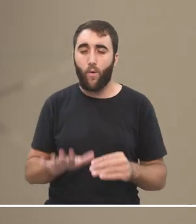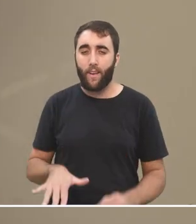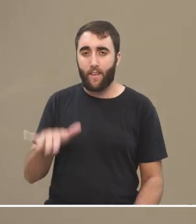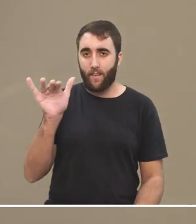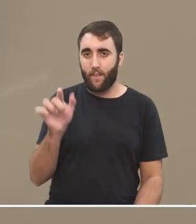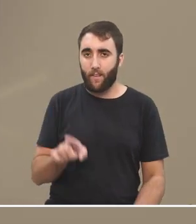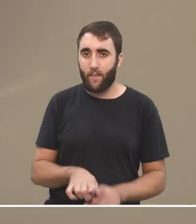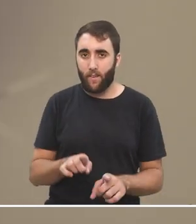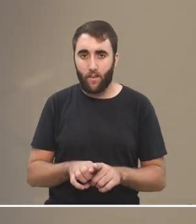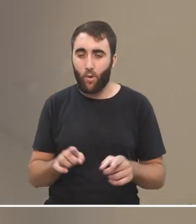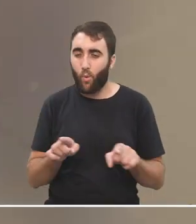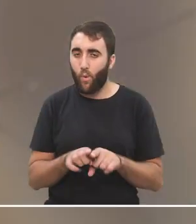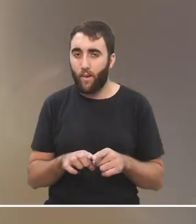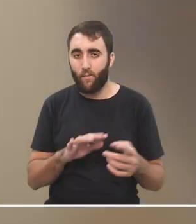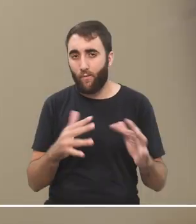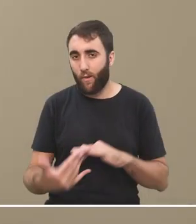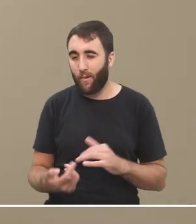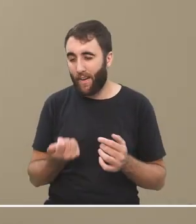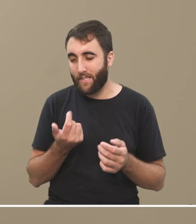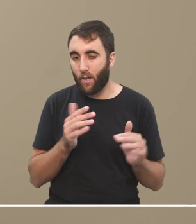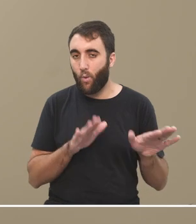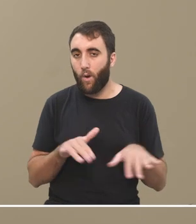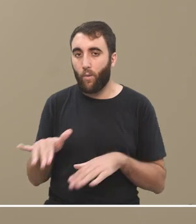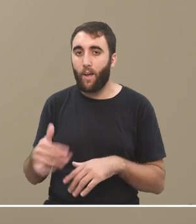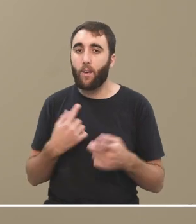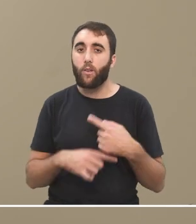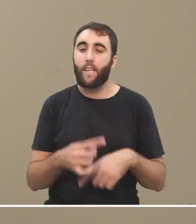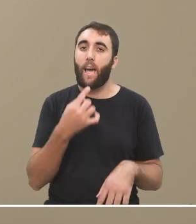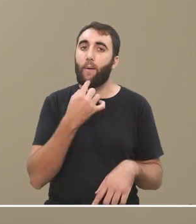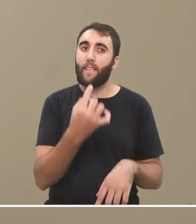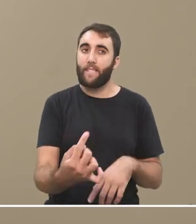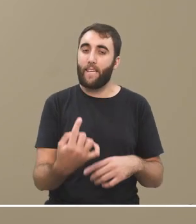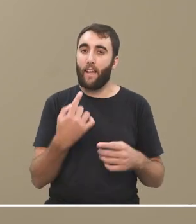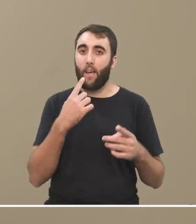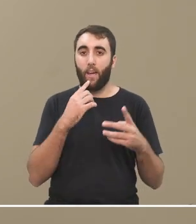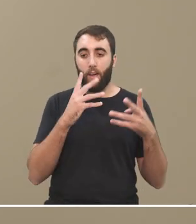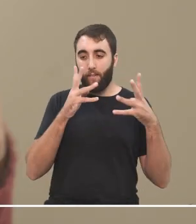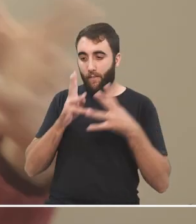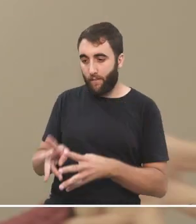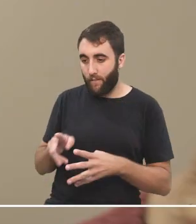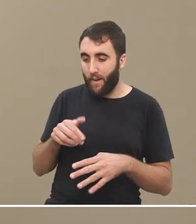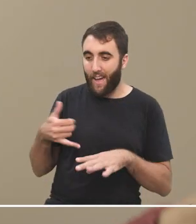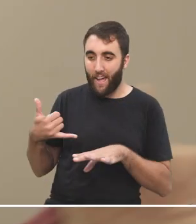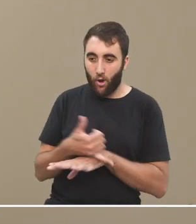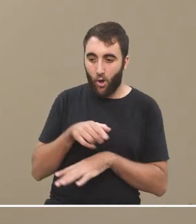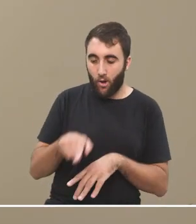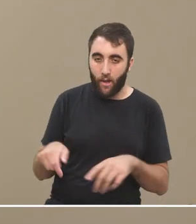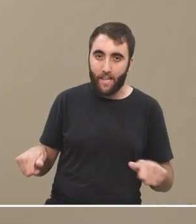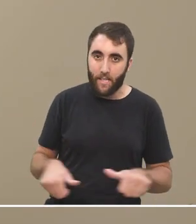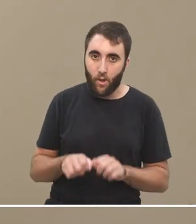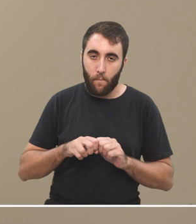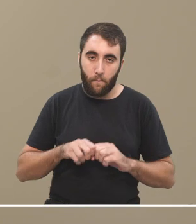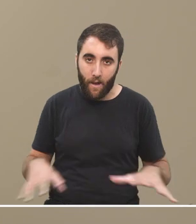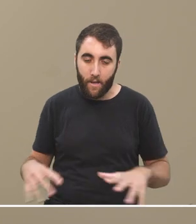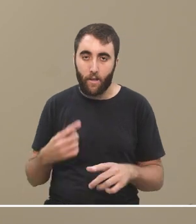niños y adolescentes entonces quizás en vez de poner el foco el énfasis en lo equivocado que están haciendo los niños